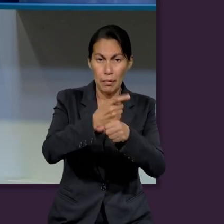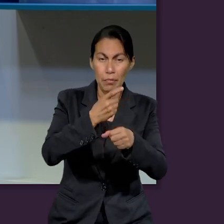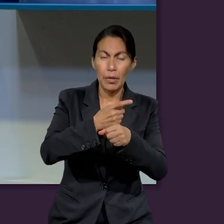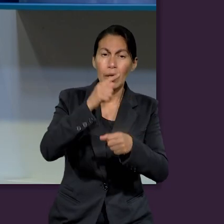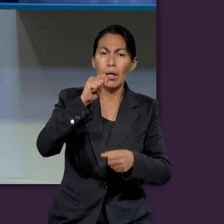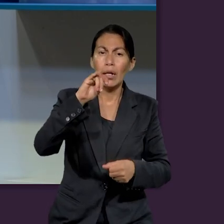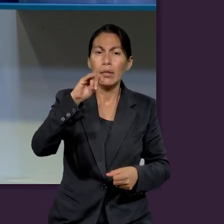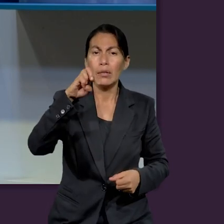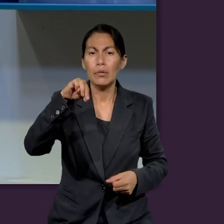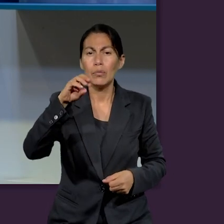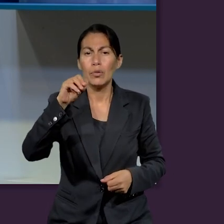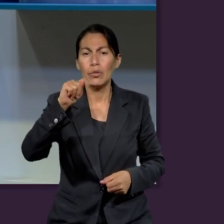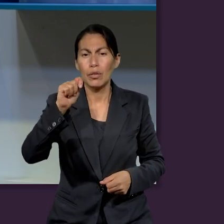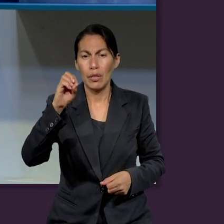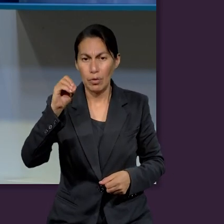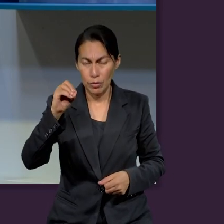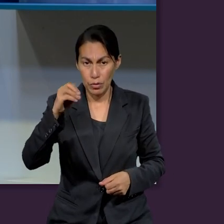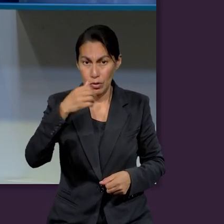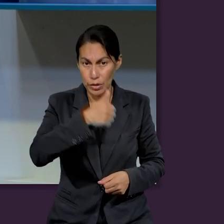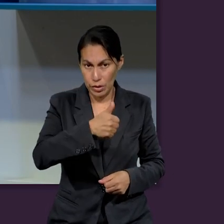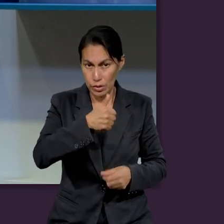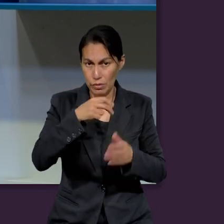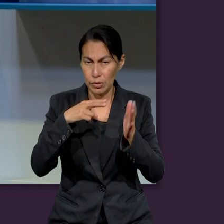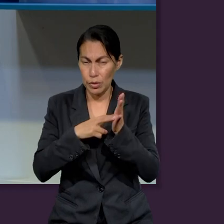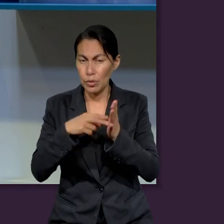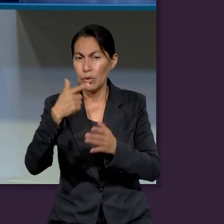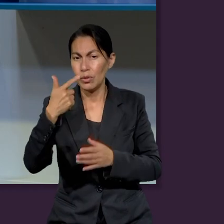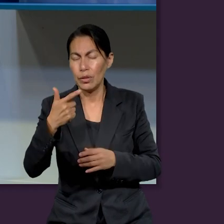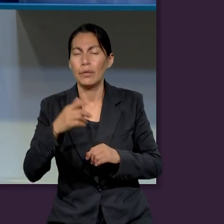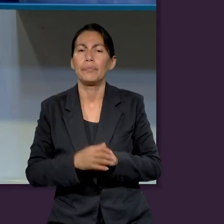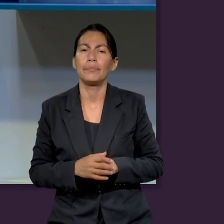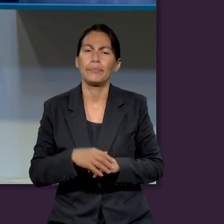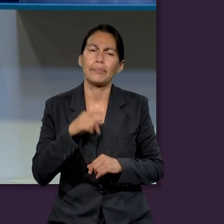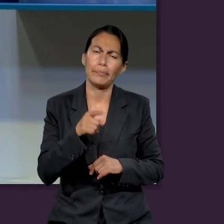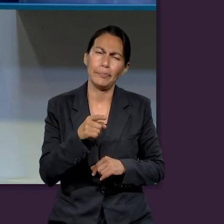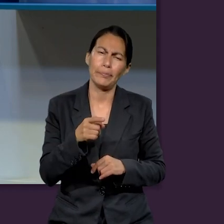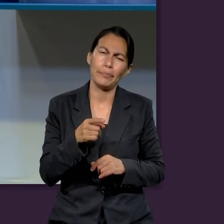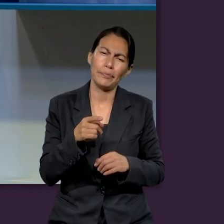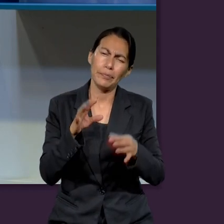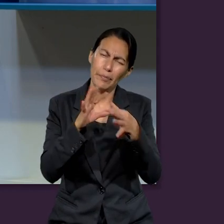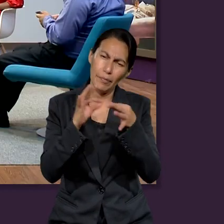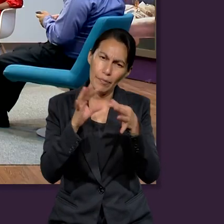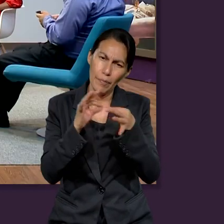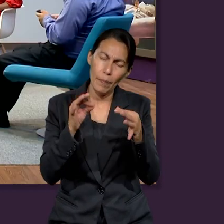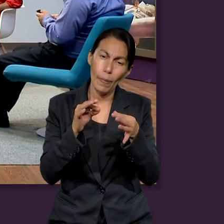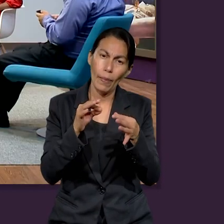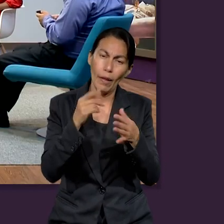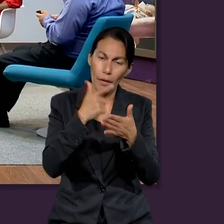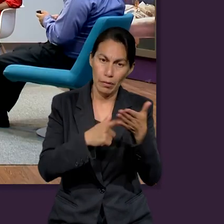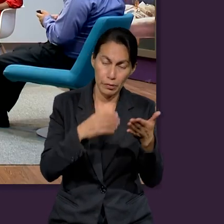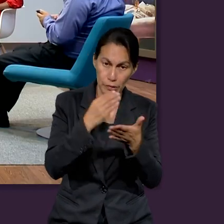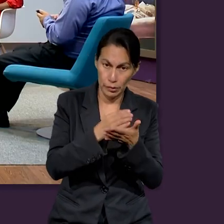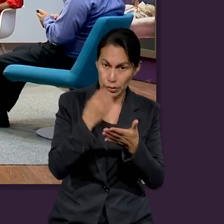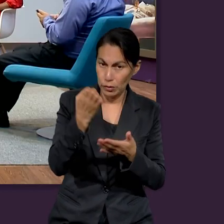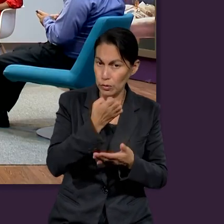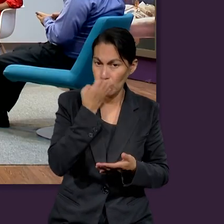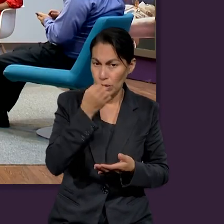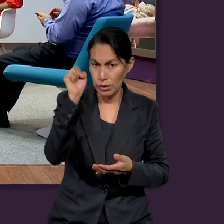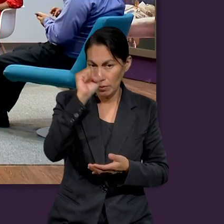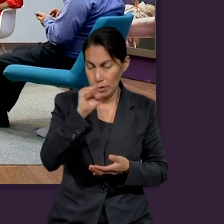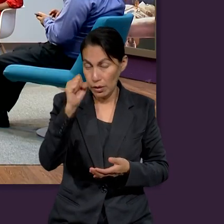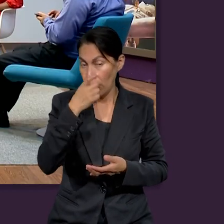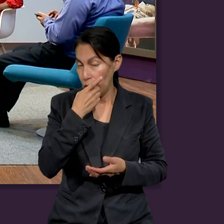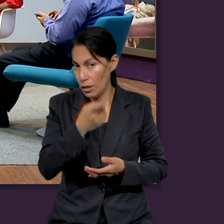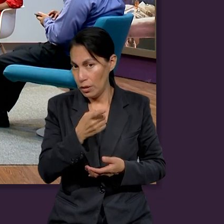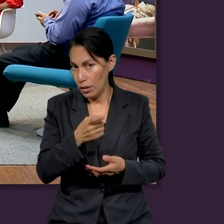voy a pedir que nos acompañen a leer Primera de Timoteo, capítulo 6, versículo 7, donde ahorita le vamos a dar la lectura. Yo les